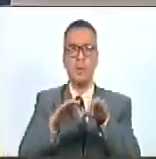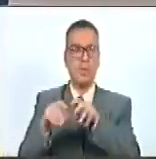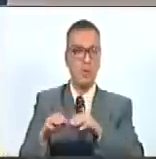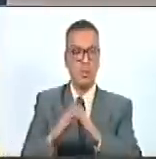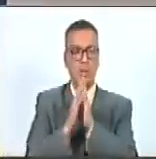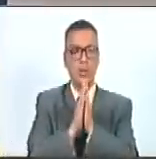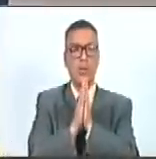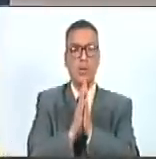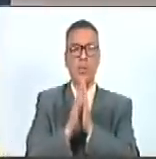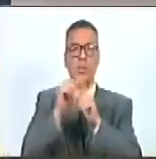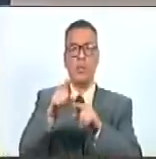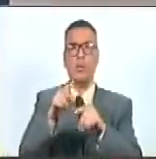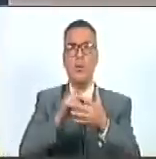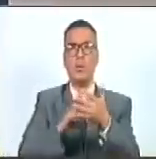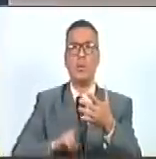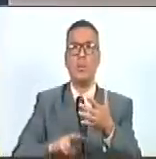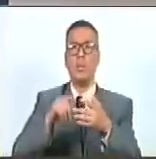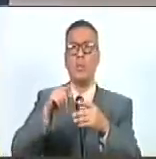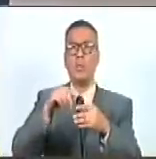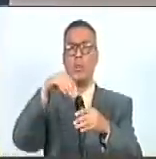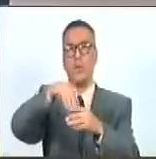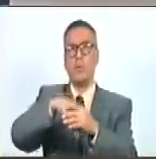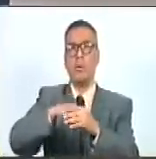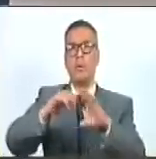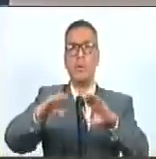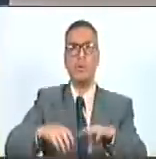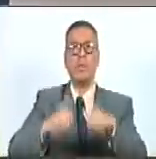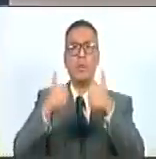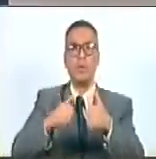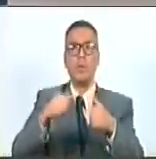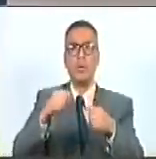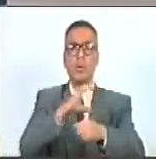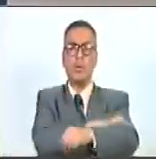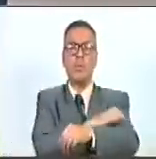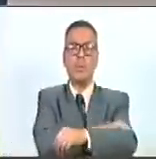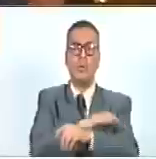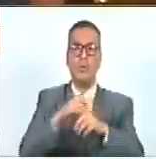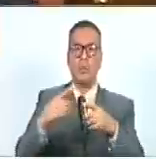debes por favor dar lectura del voto salvado de la fracción de oposición.